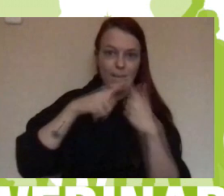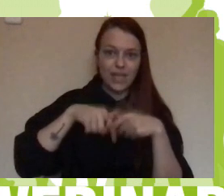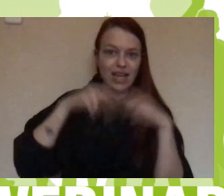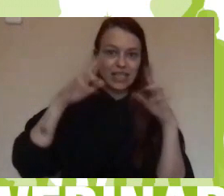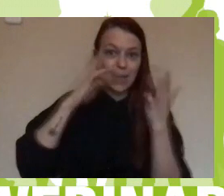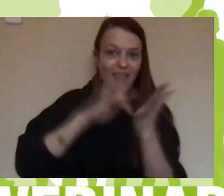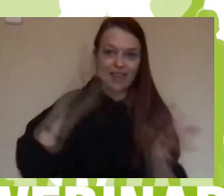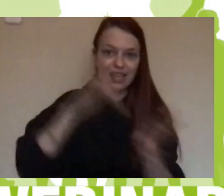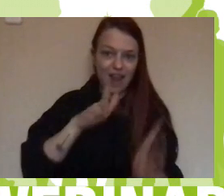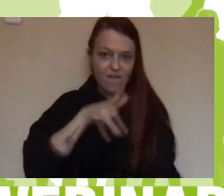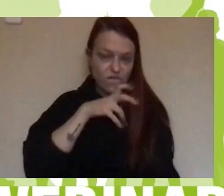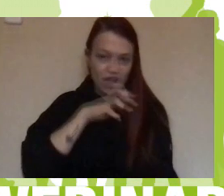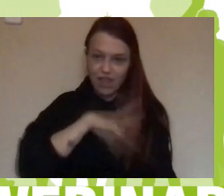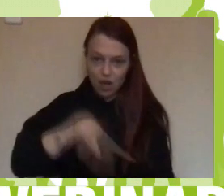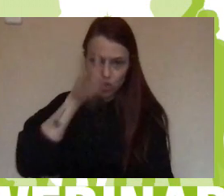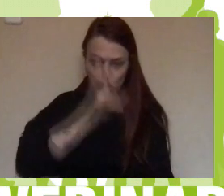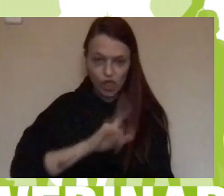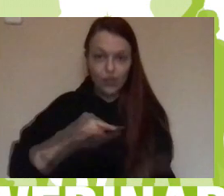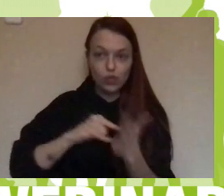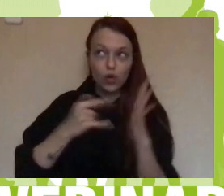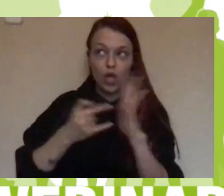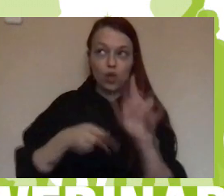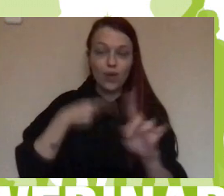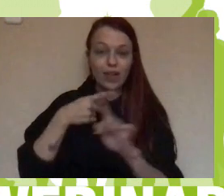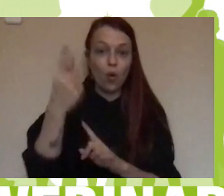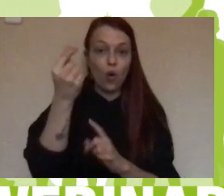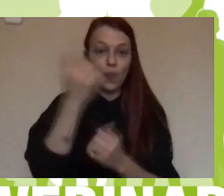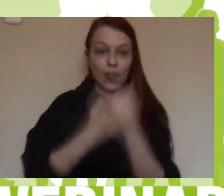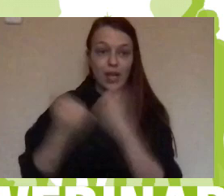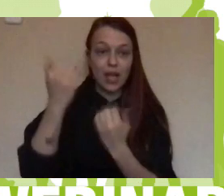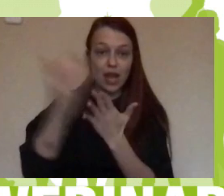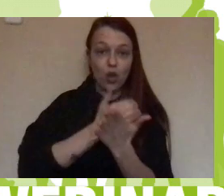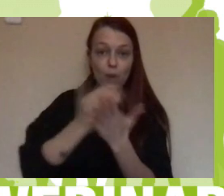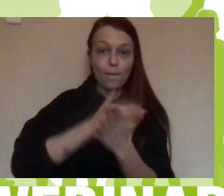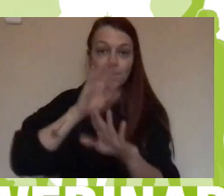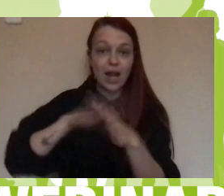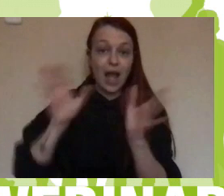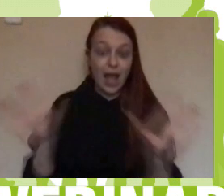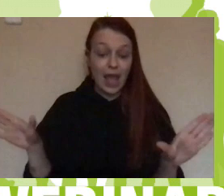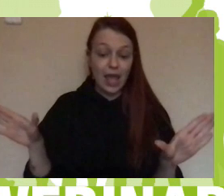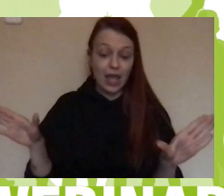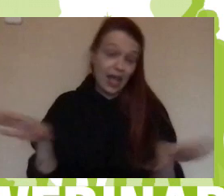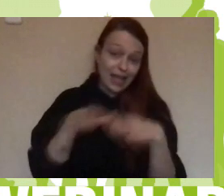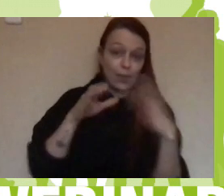Entonces, ese proyecto va encaminado a conseguir dinero para tener equipos en alquiler y también para